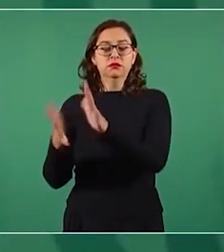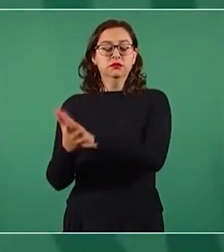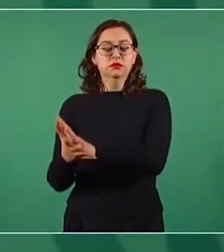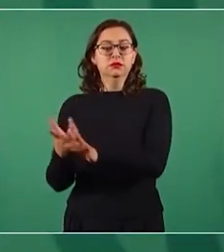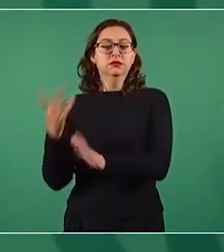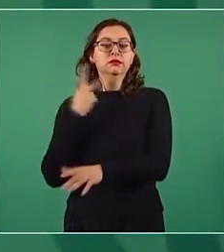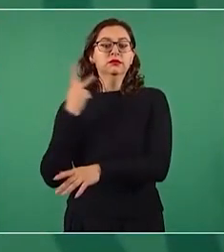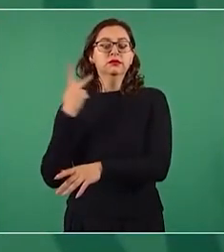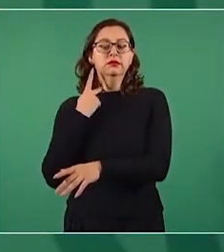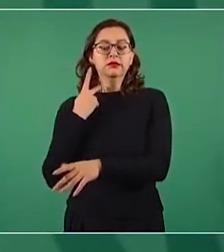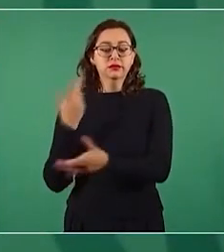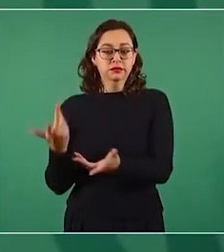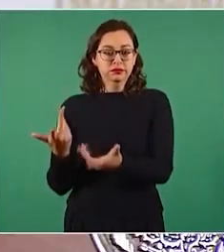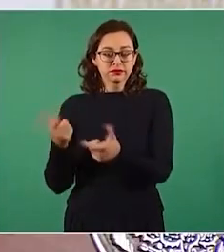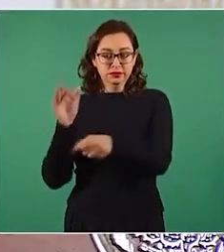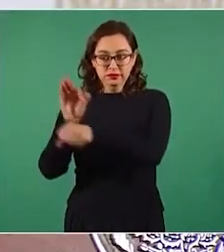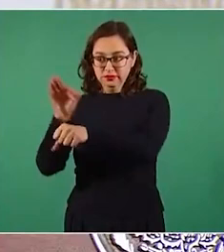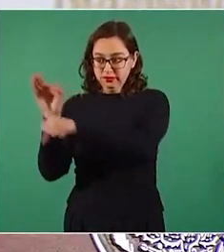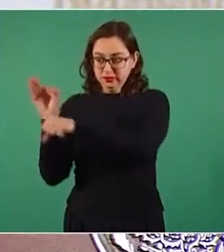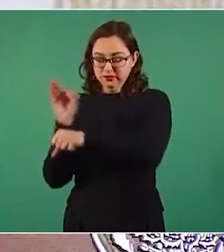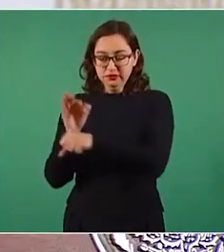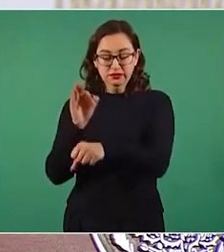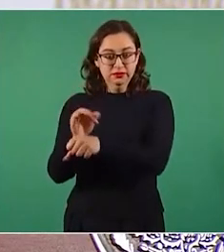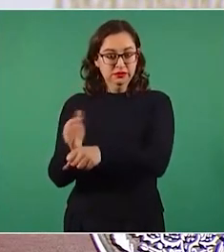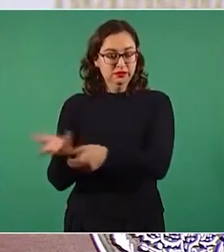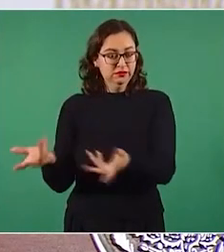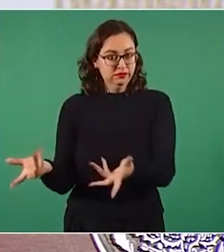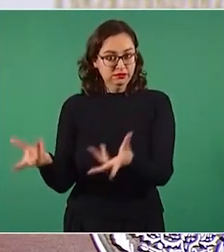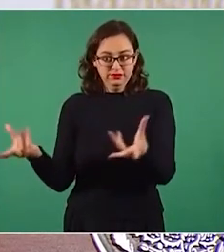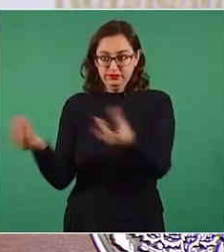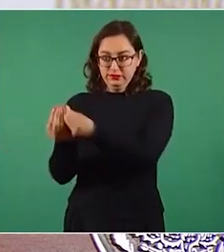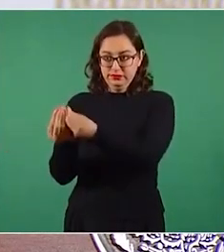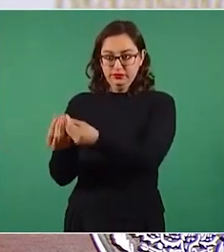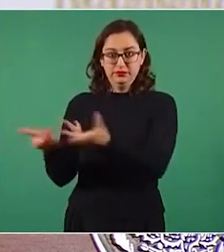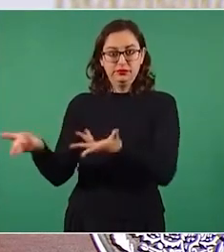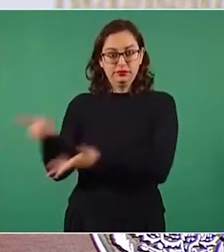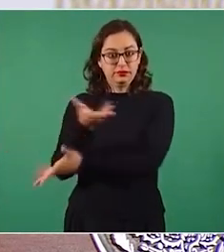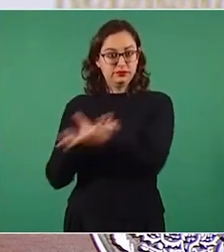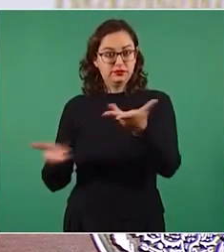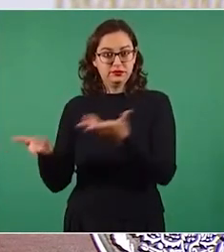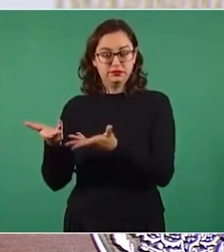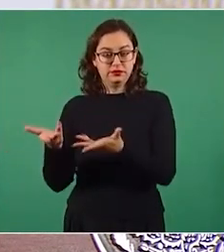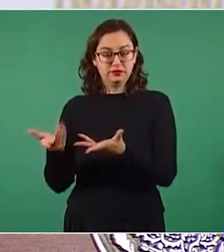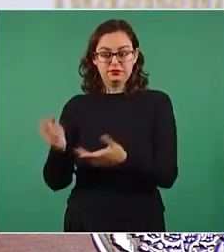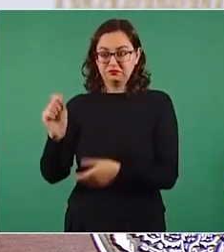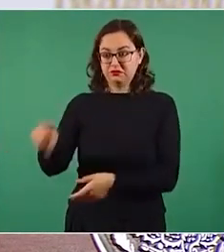de los que lo pusieron, de los que nombraron a sus integrantes.